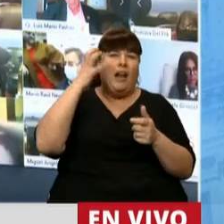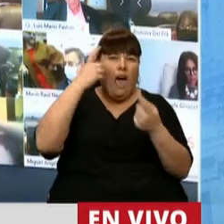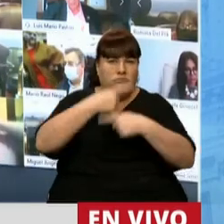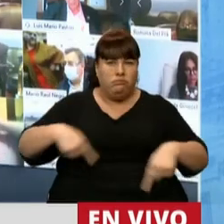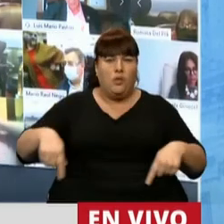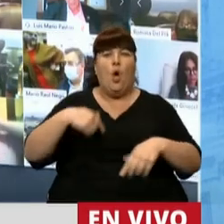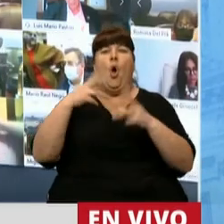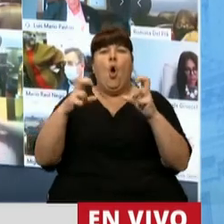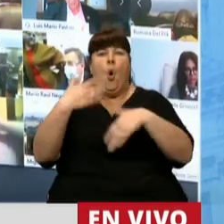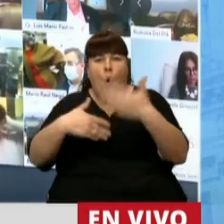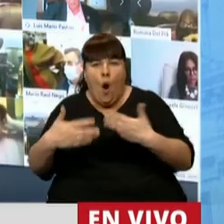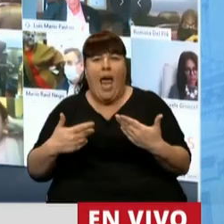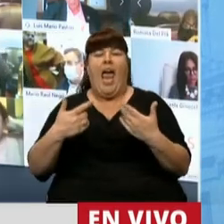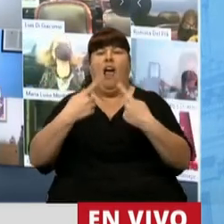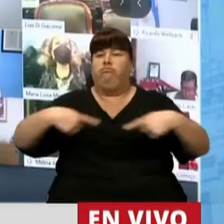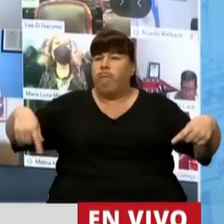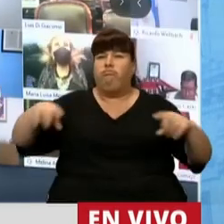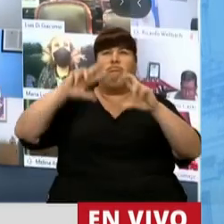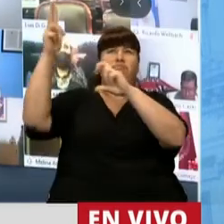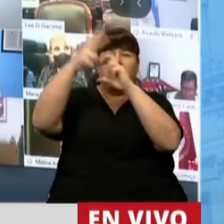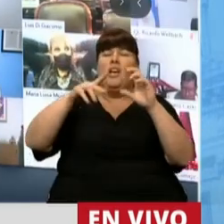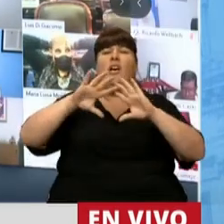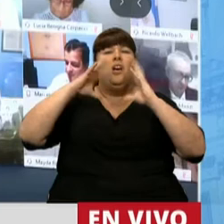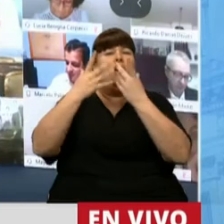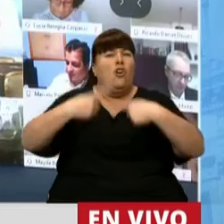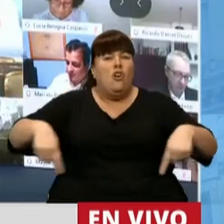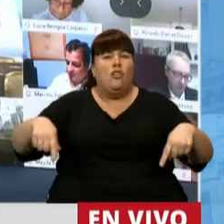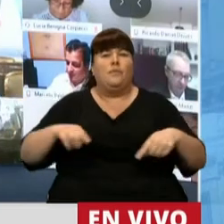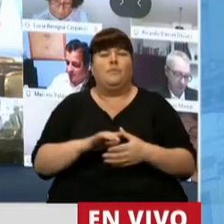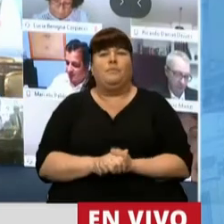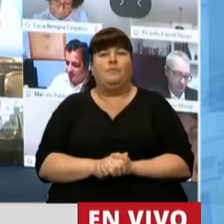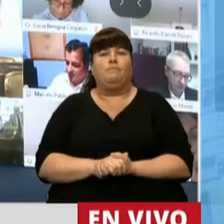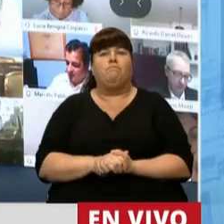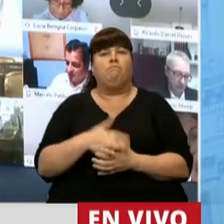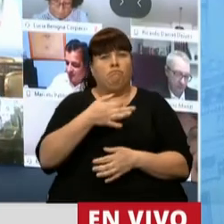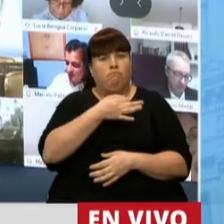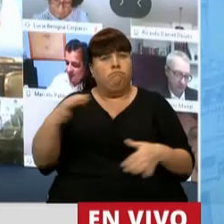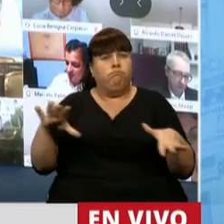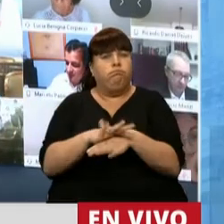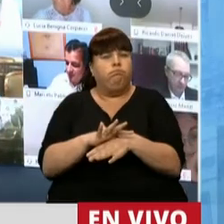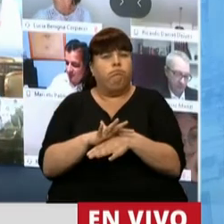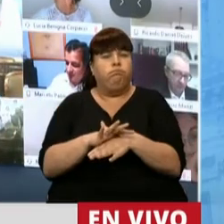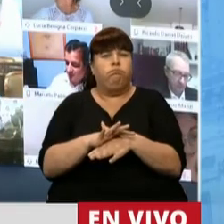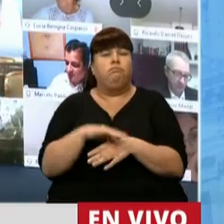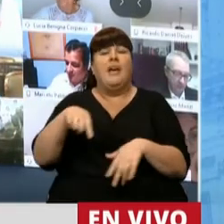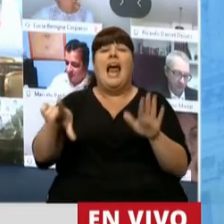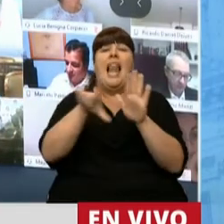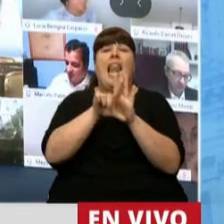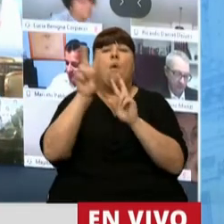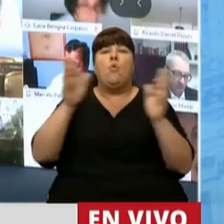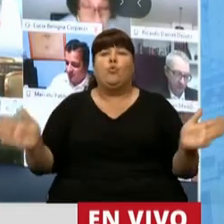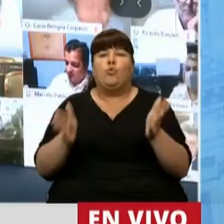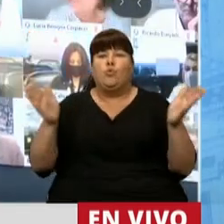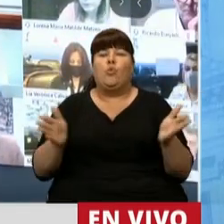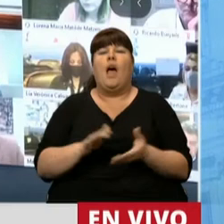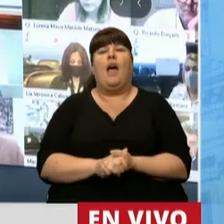videojuegos, la industria agroespacial, solo por mencionar algunas, es un acierto. Esta ley de promoción